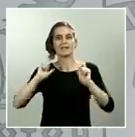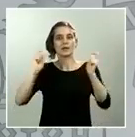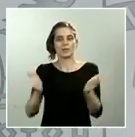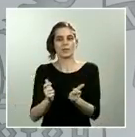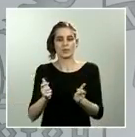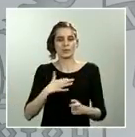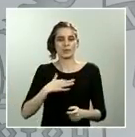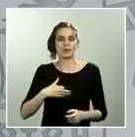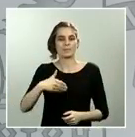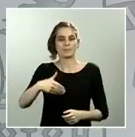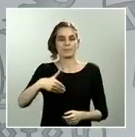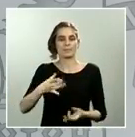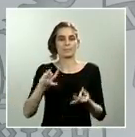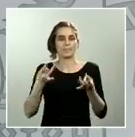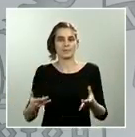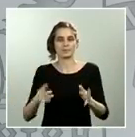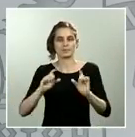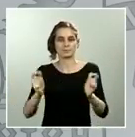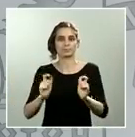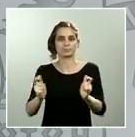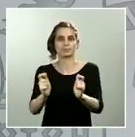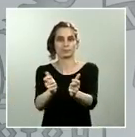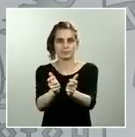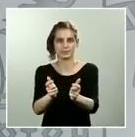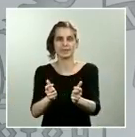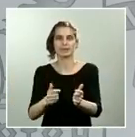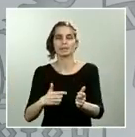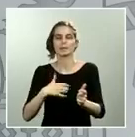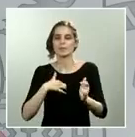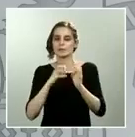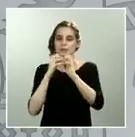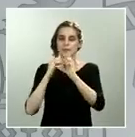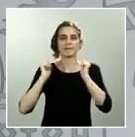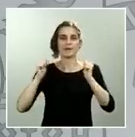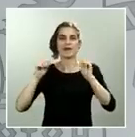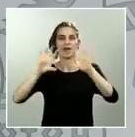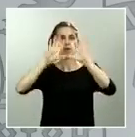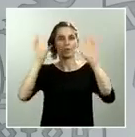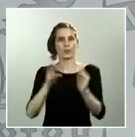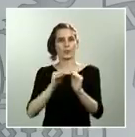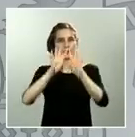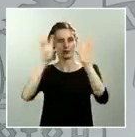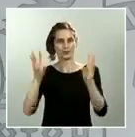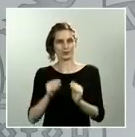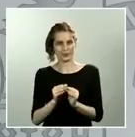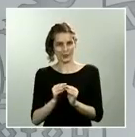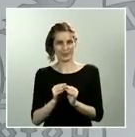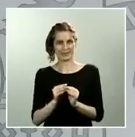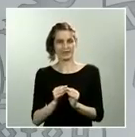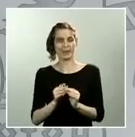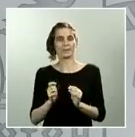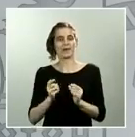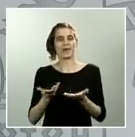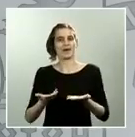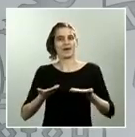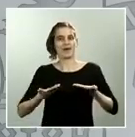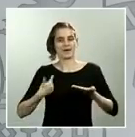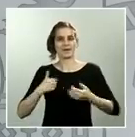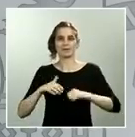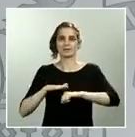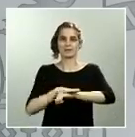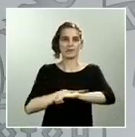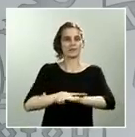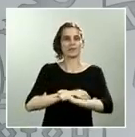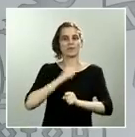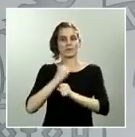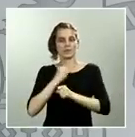este periodo de sesiones tener conclusiones que, de alguna manera, alumbren la tarea del Ejecutivo y también pongan en